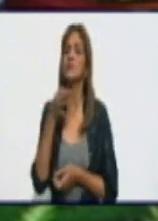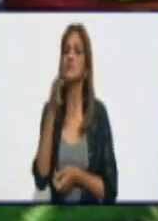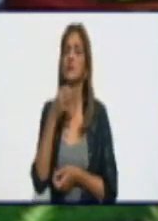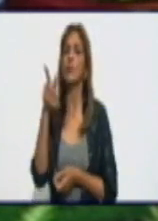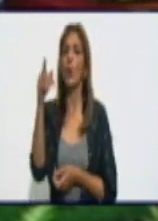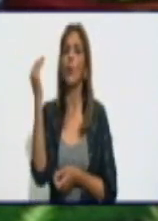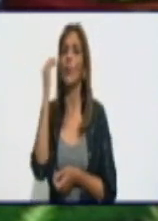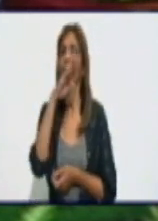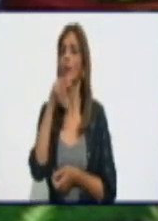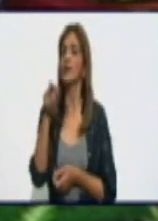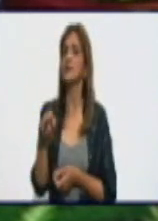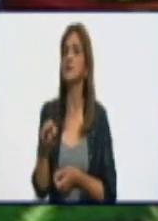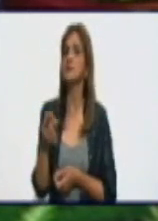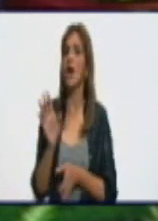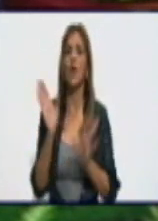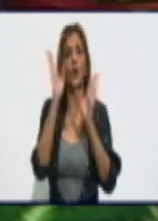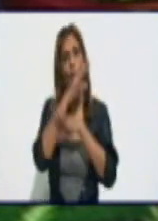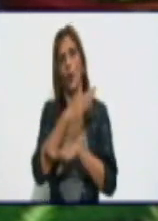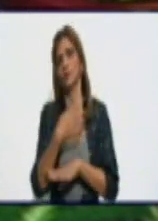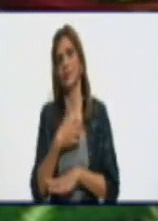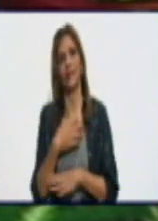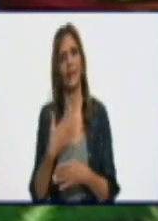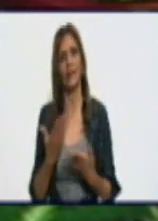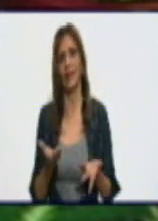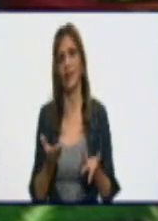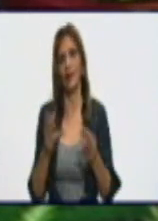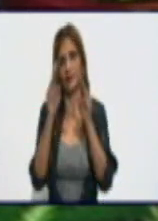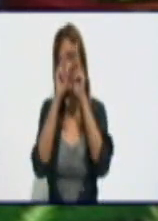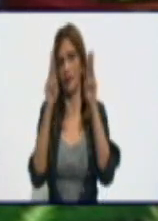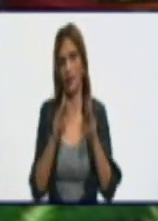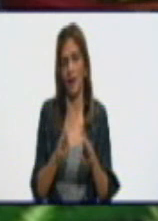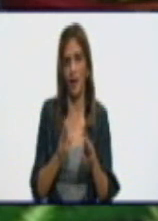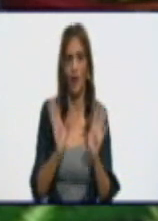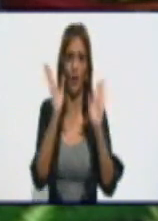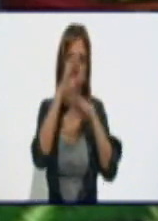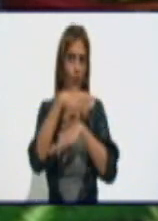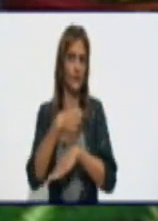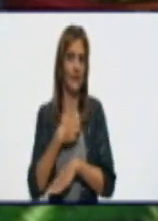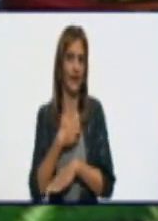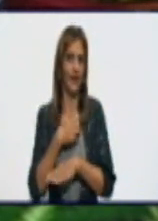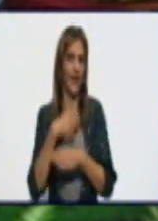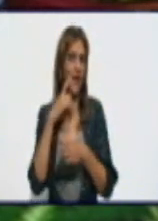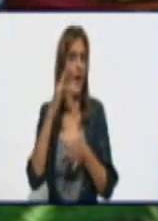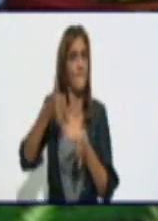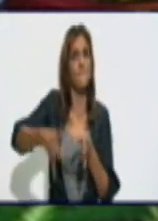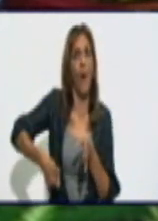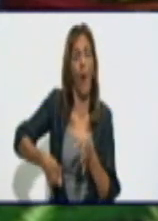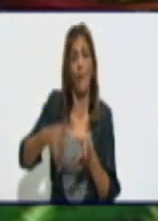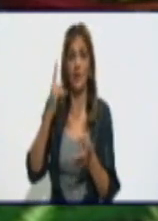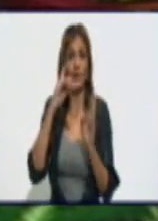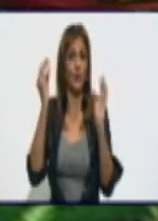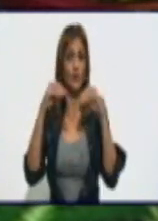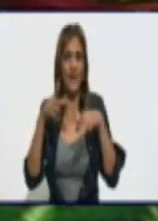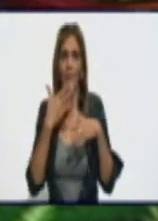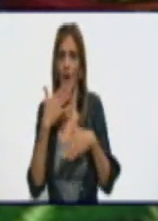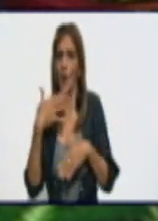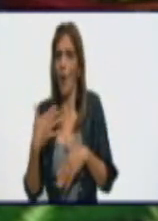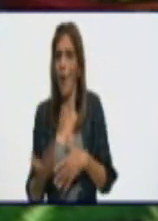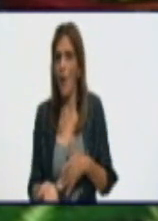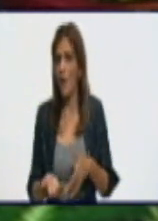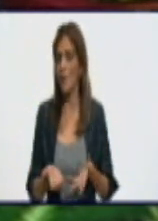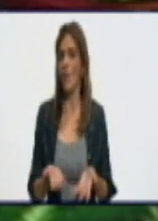saber, para conectarse y saber si le van a quitar la corriente eléctrica en algún momento determinado. Creo que hay que